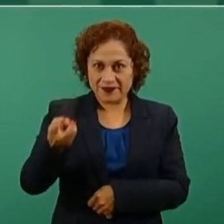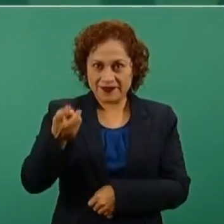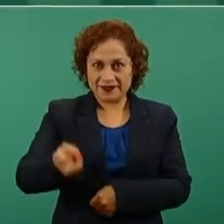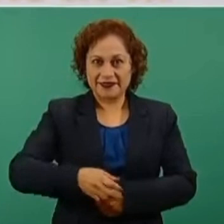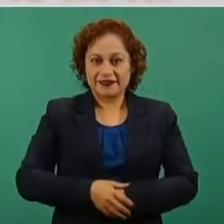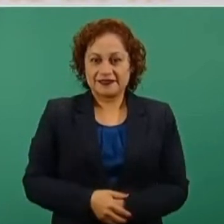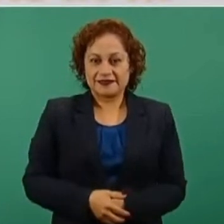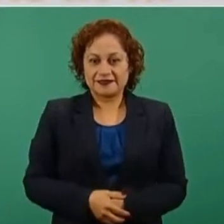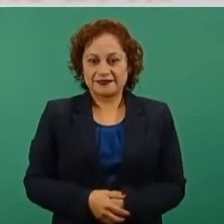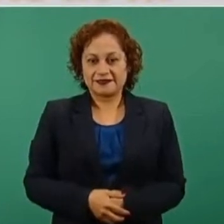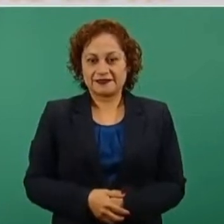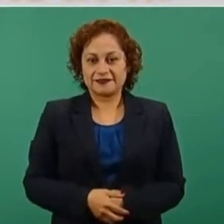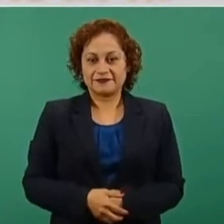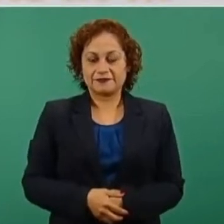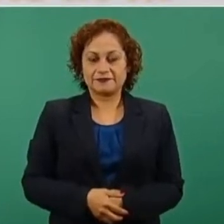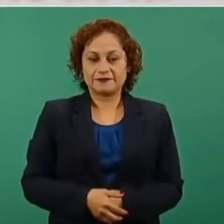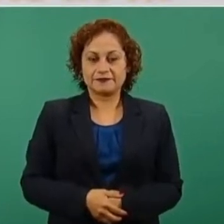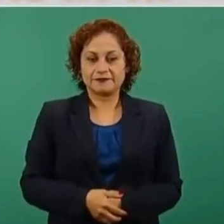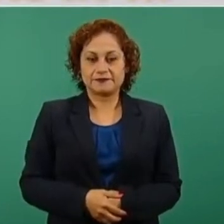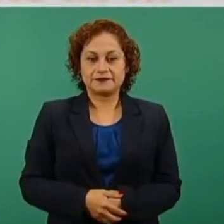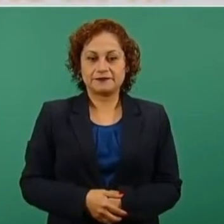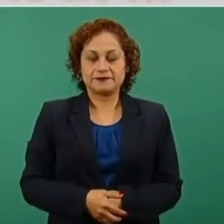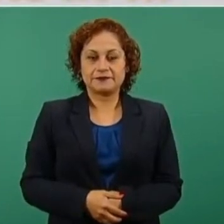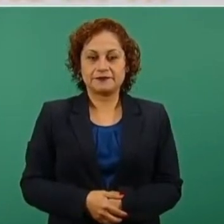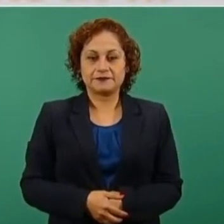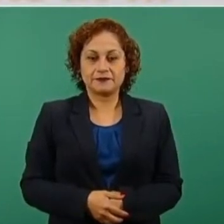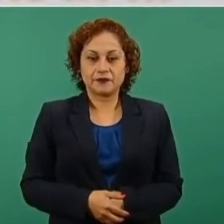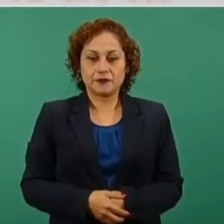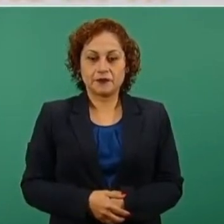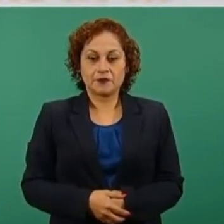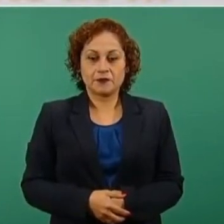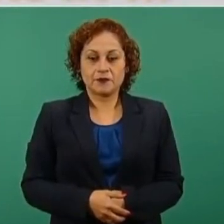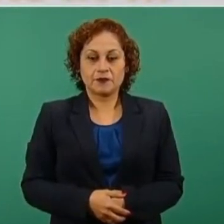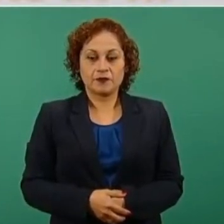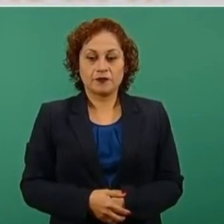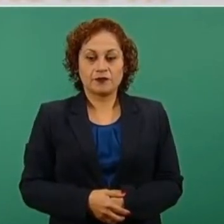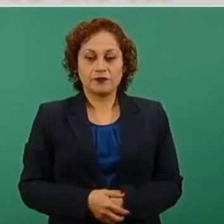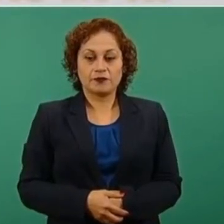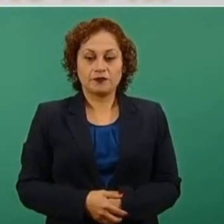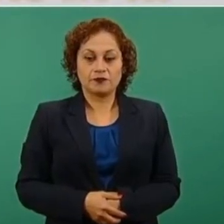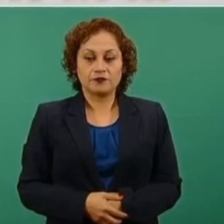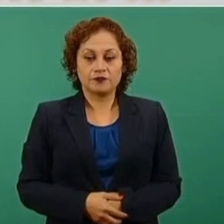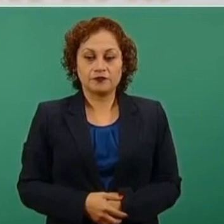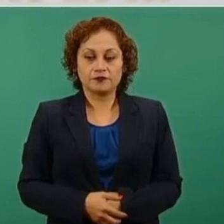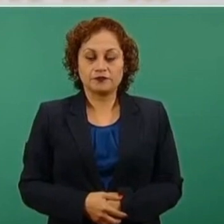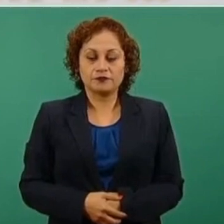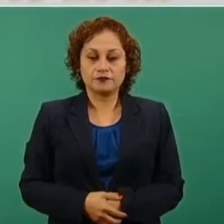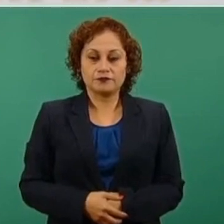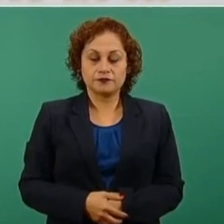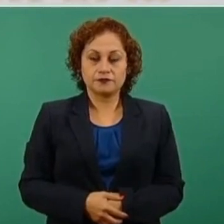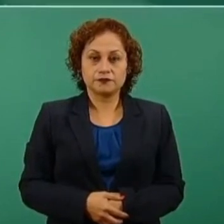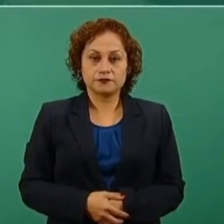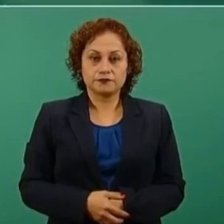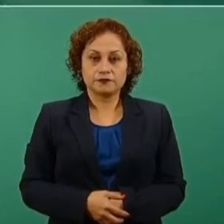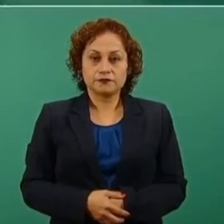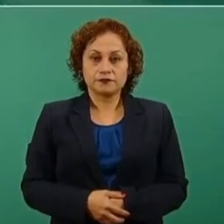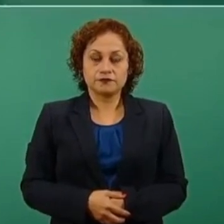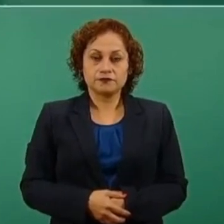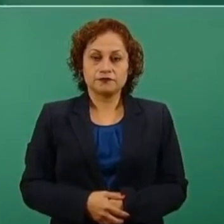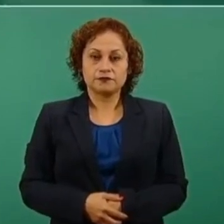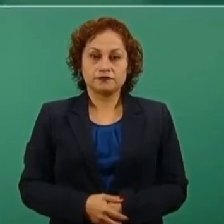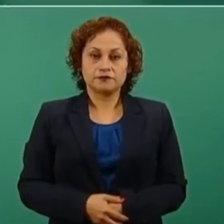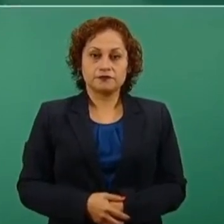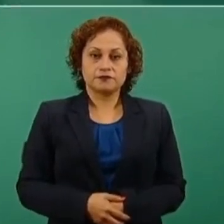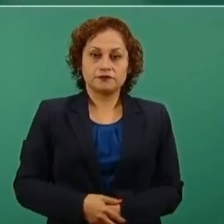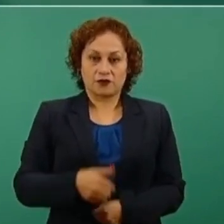No tengo grupos de espionaje,